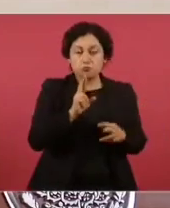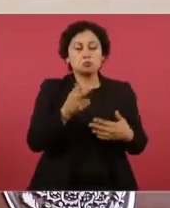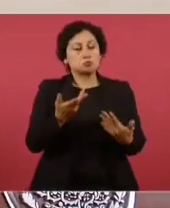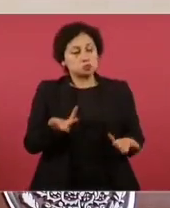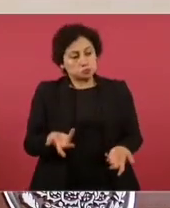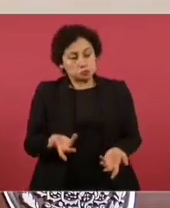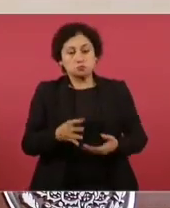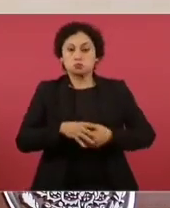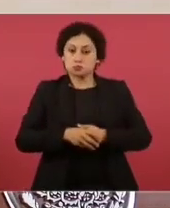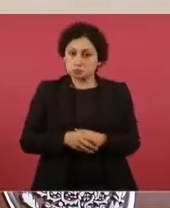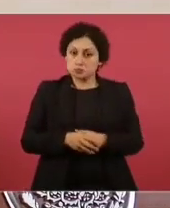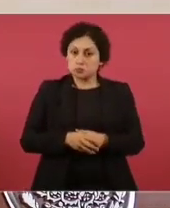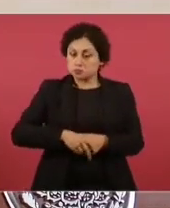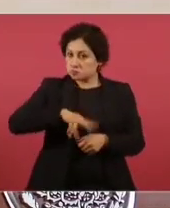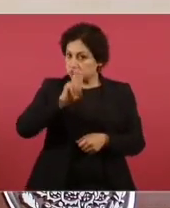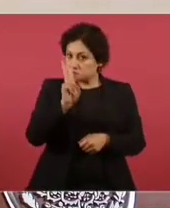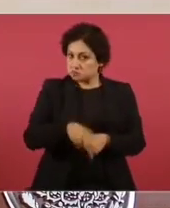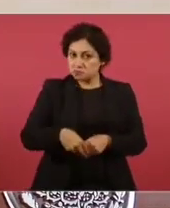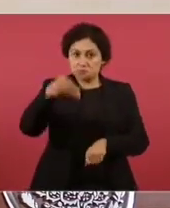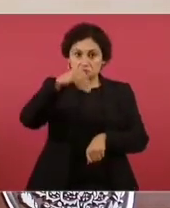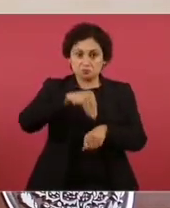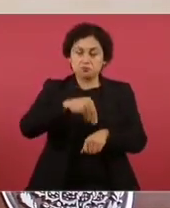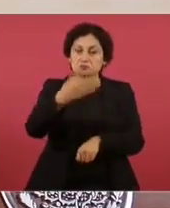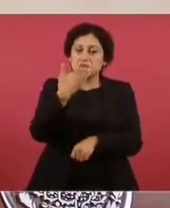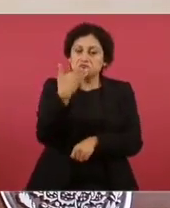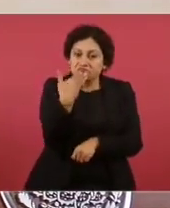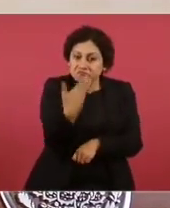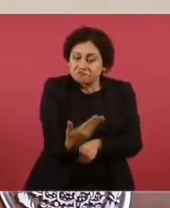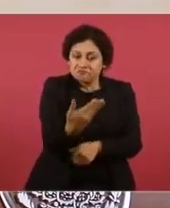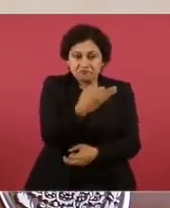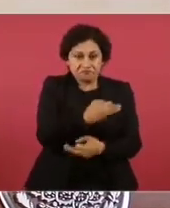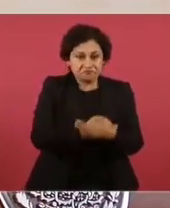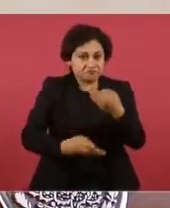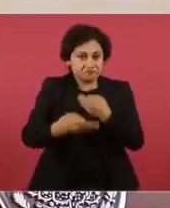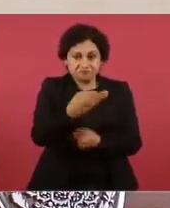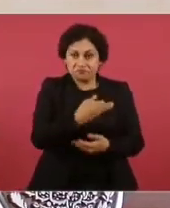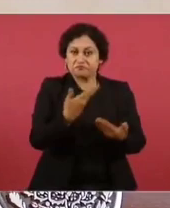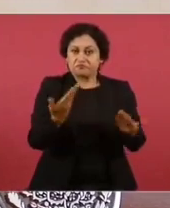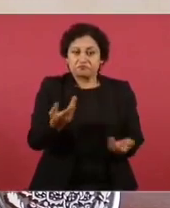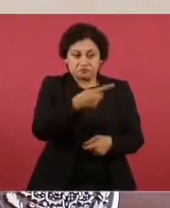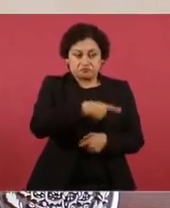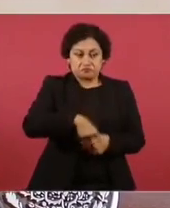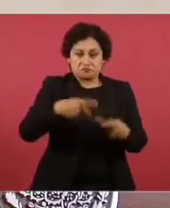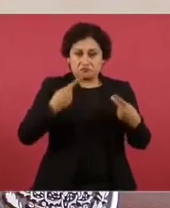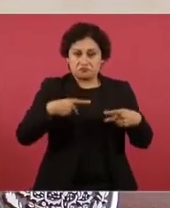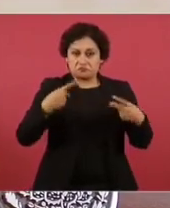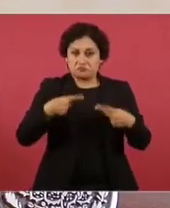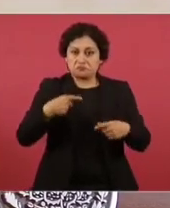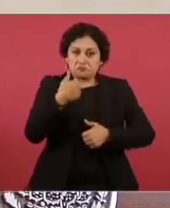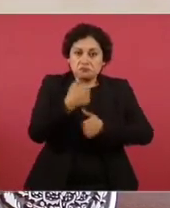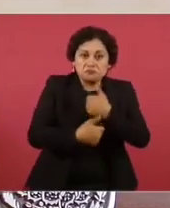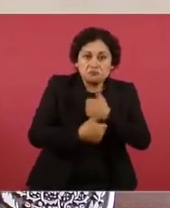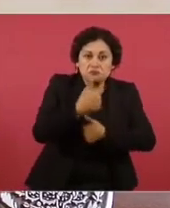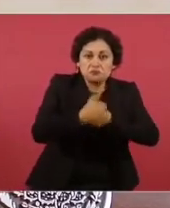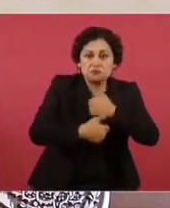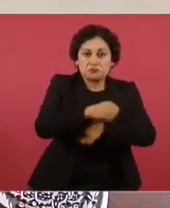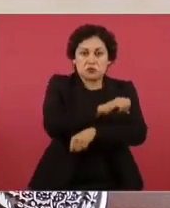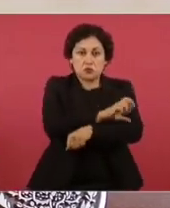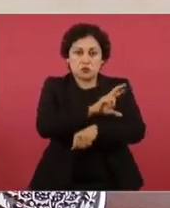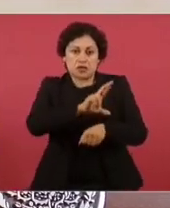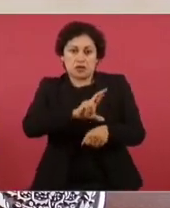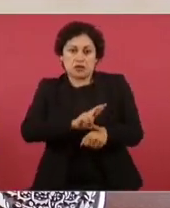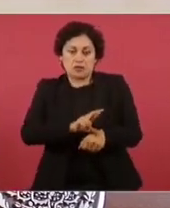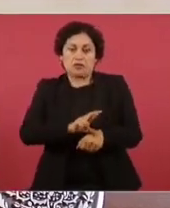Se portaron muy bien los aspirantes a coordinadores del movimiento de